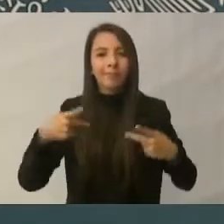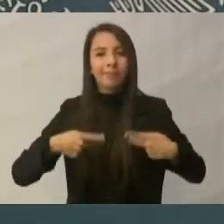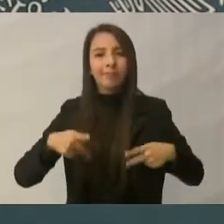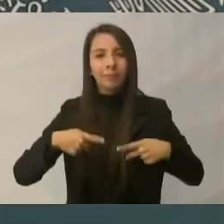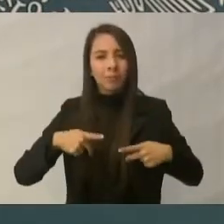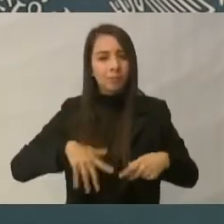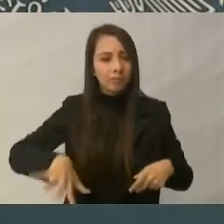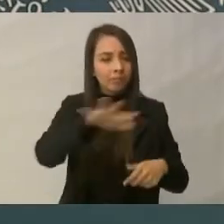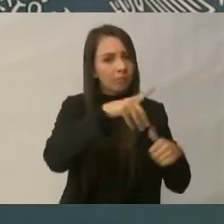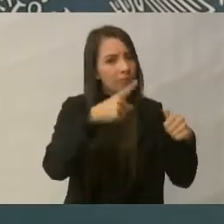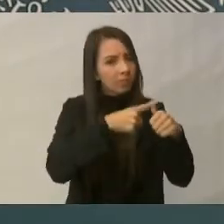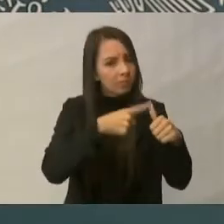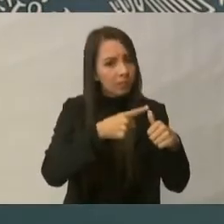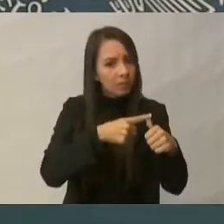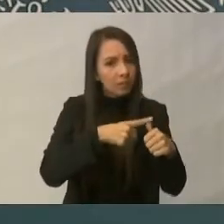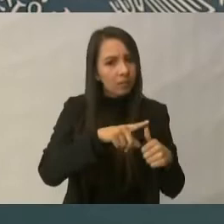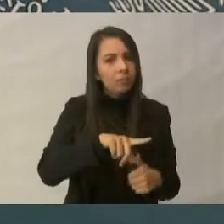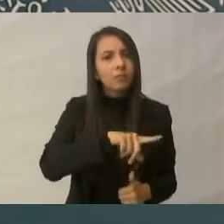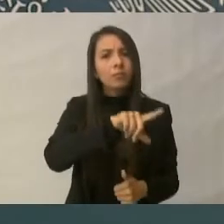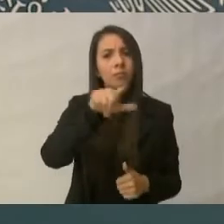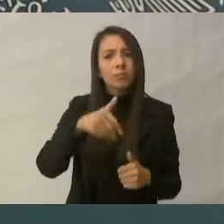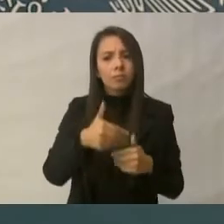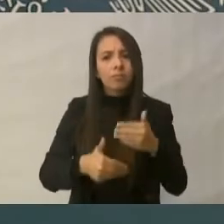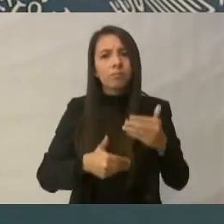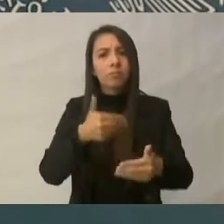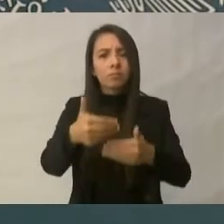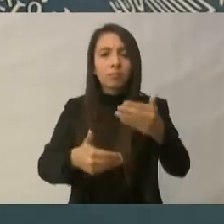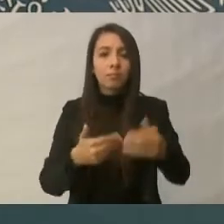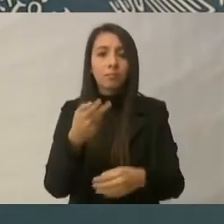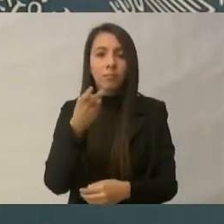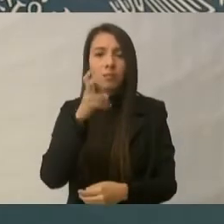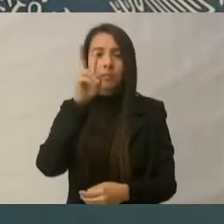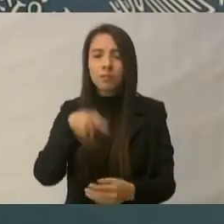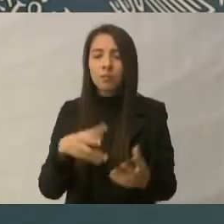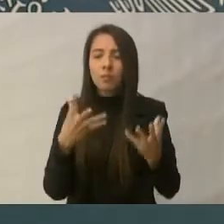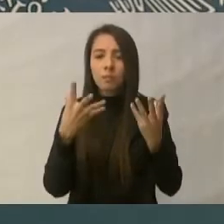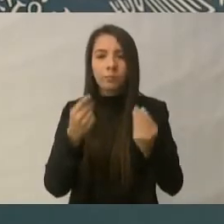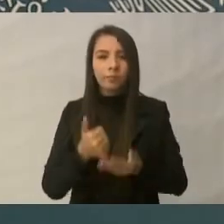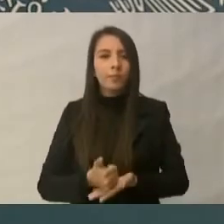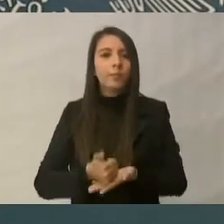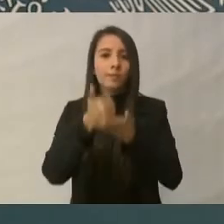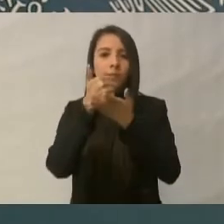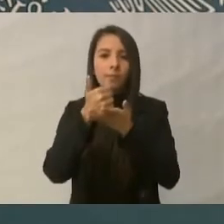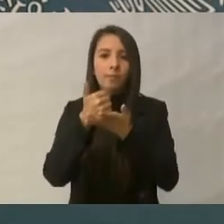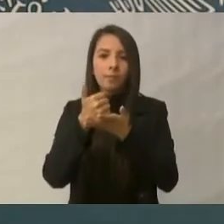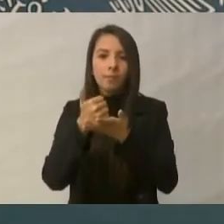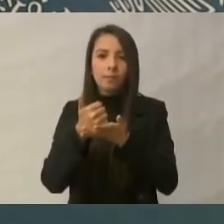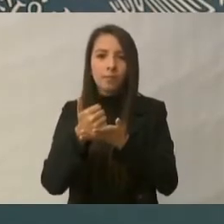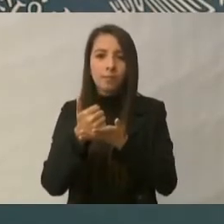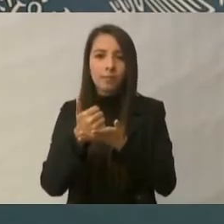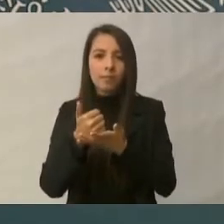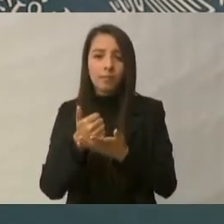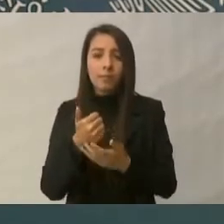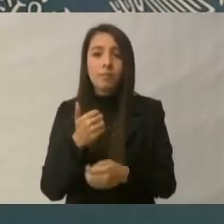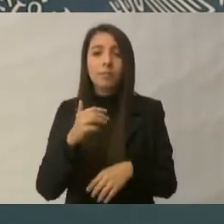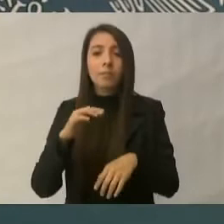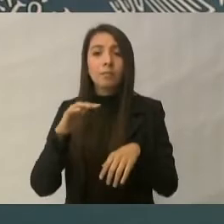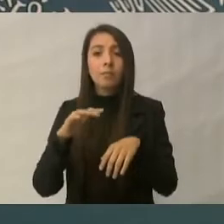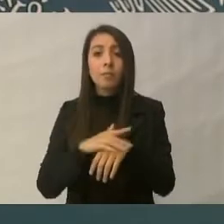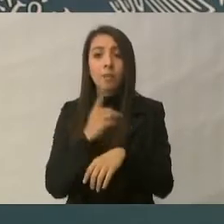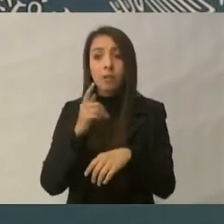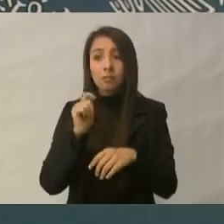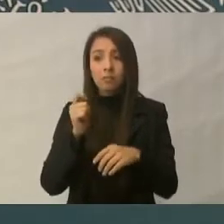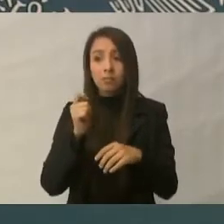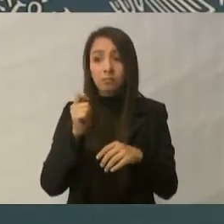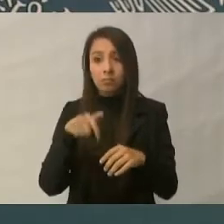pues esto nos ha ayudado mucho porque no se nos cayó